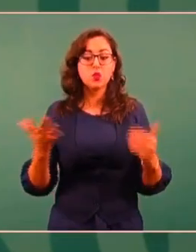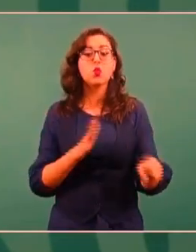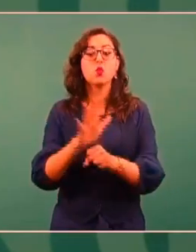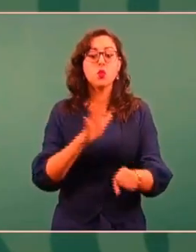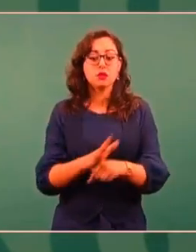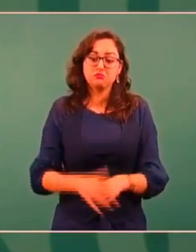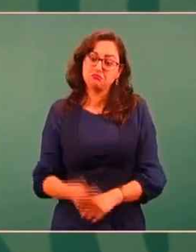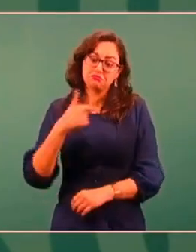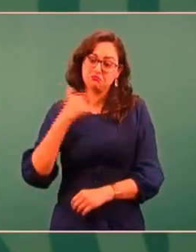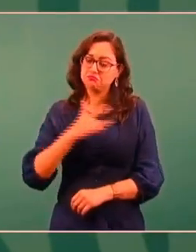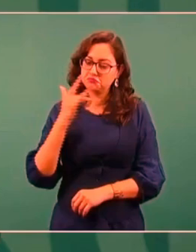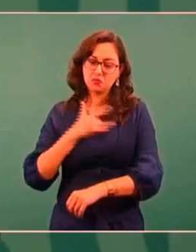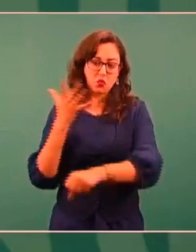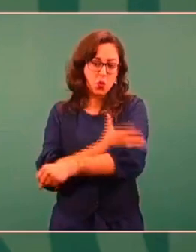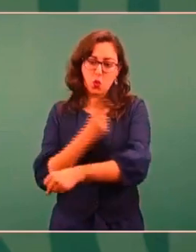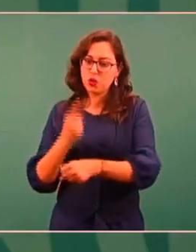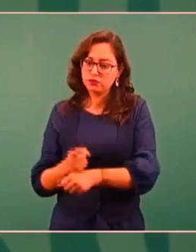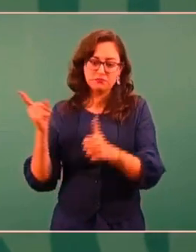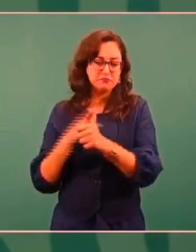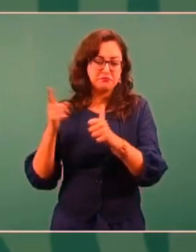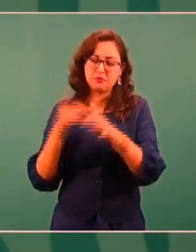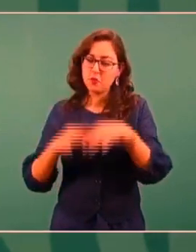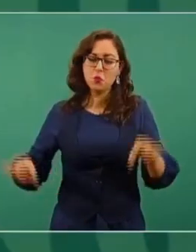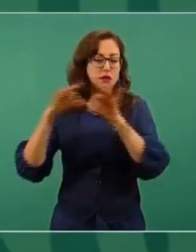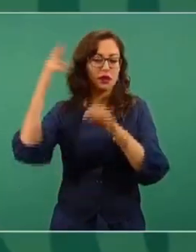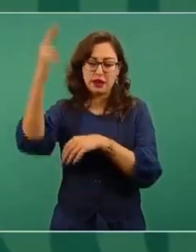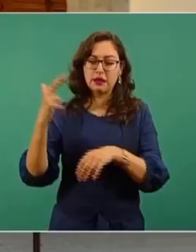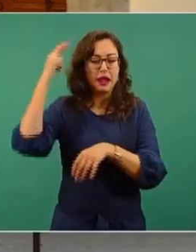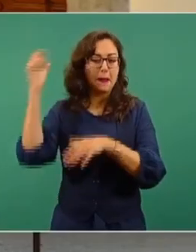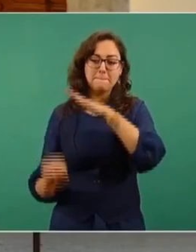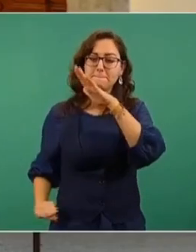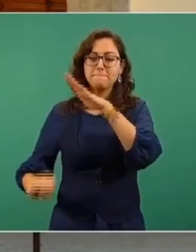Yo sostengo que la transparencia es la regla de oro de la democracia.